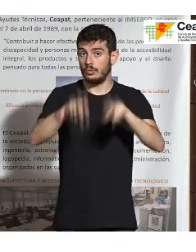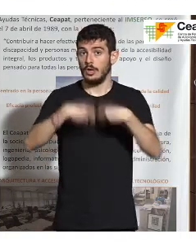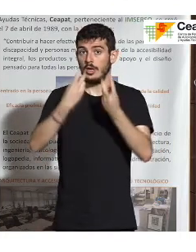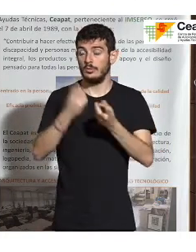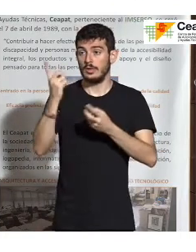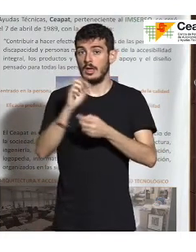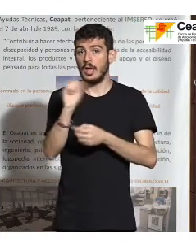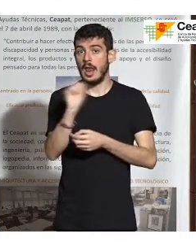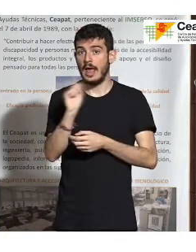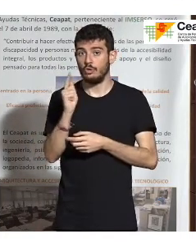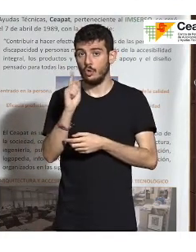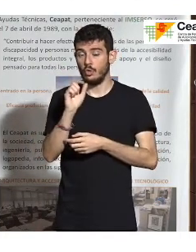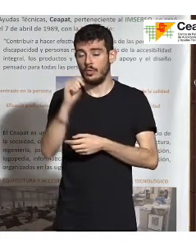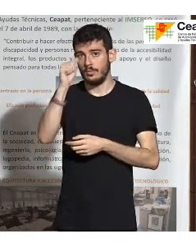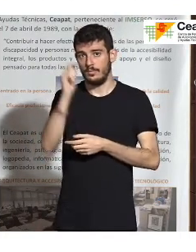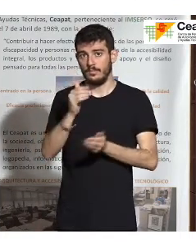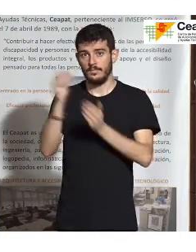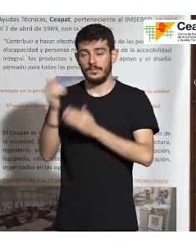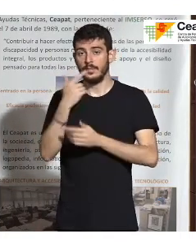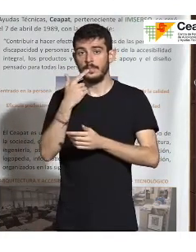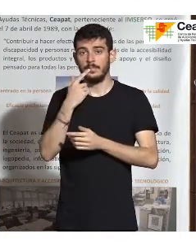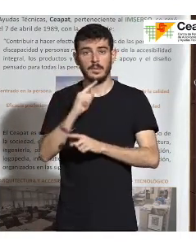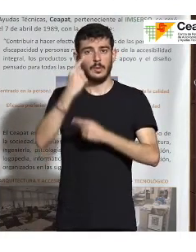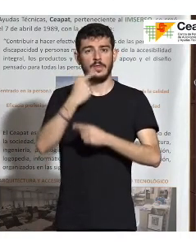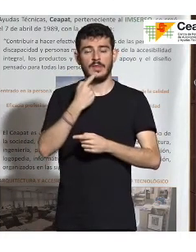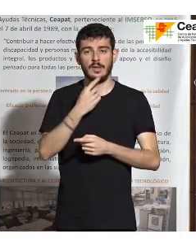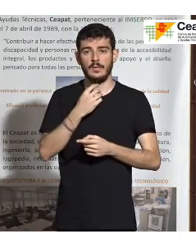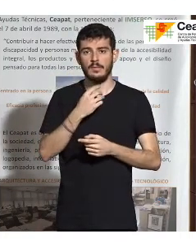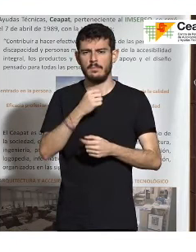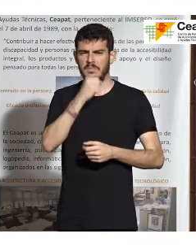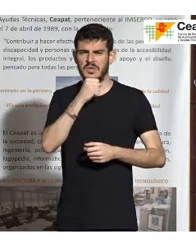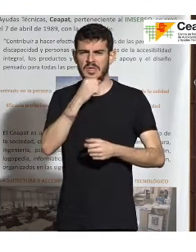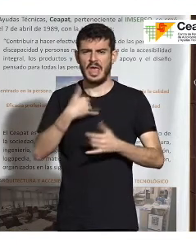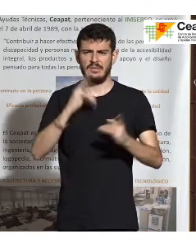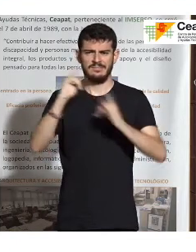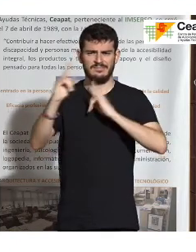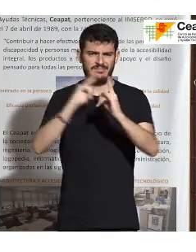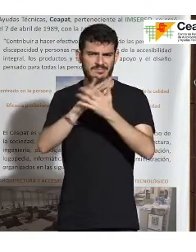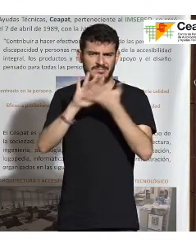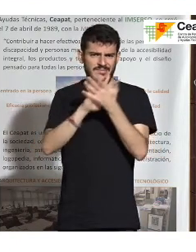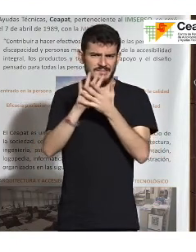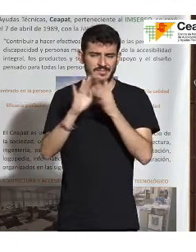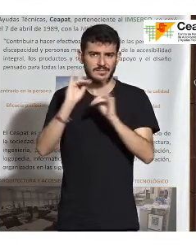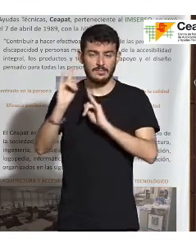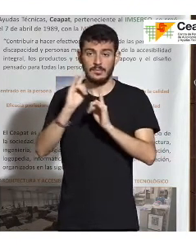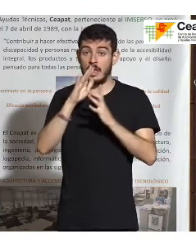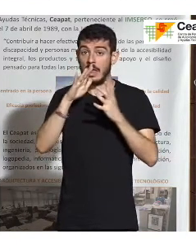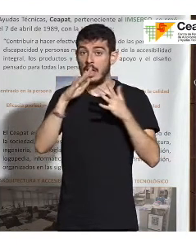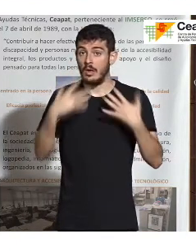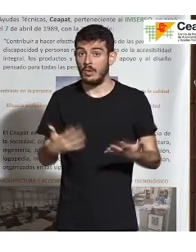fue el primero que nos dijo, es muy obsoleto hablar de llamadas telefónicas, y obviamente hoy en día, pues,